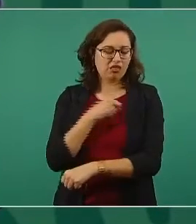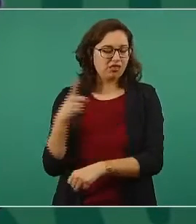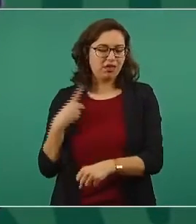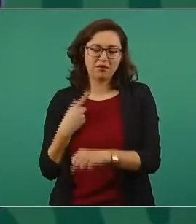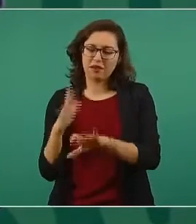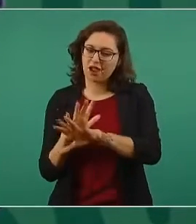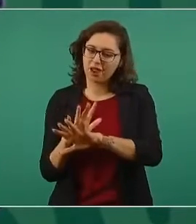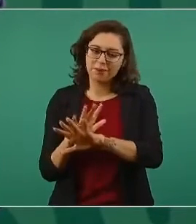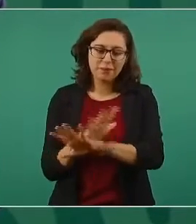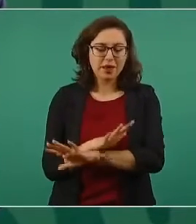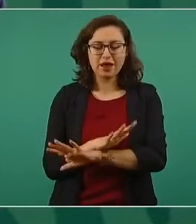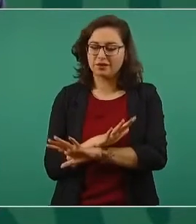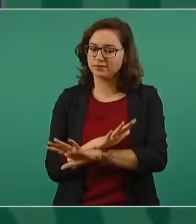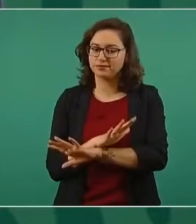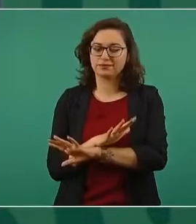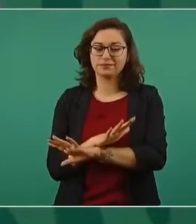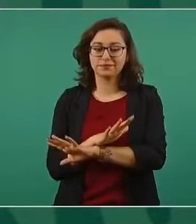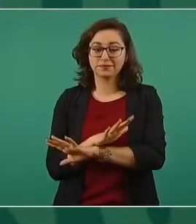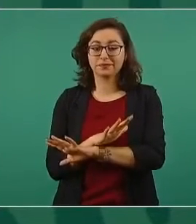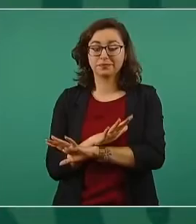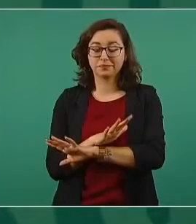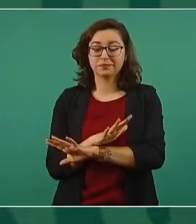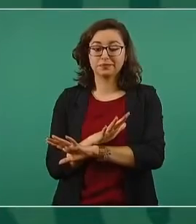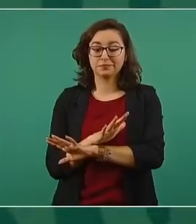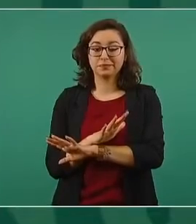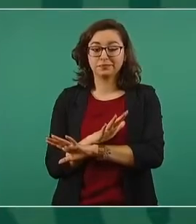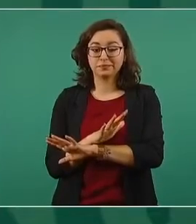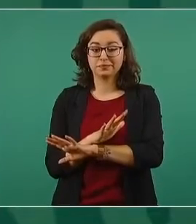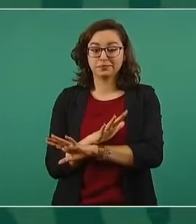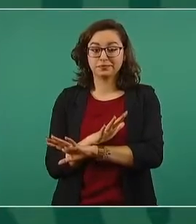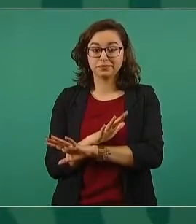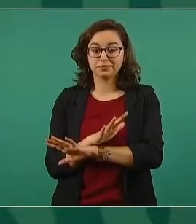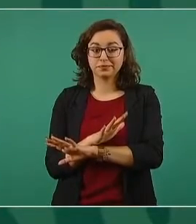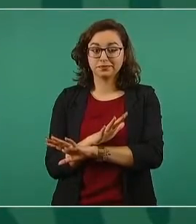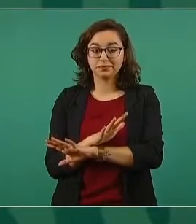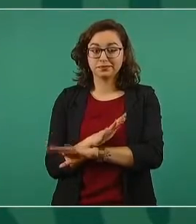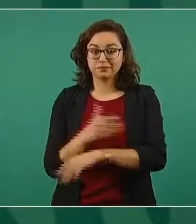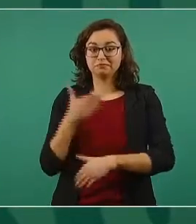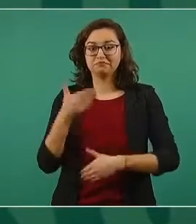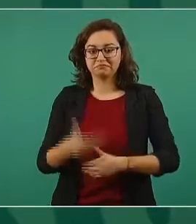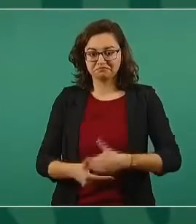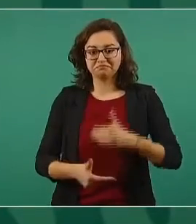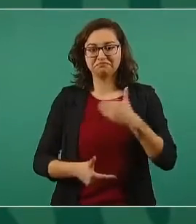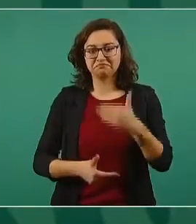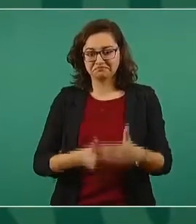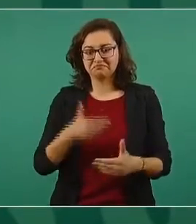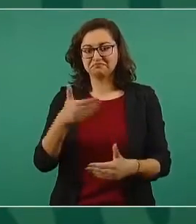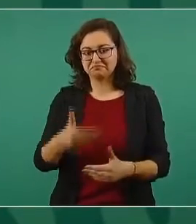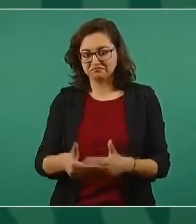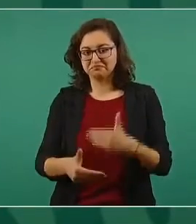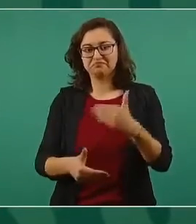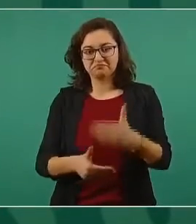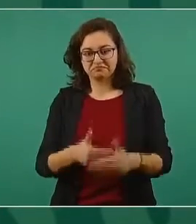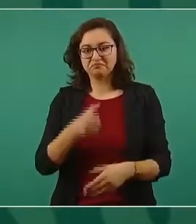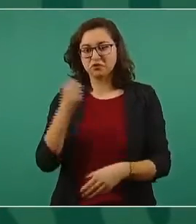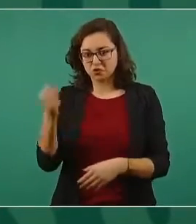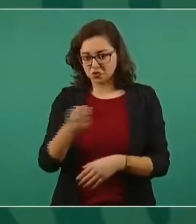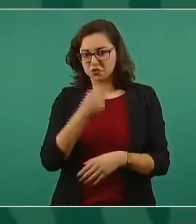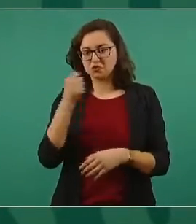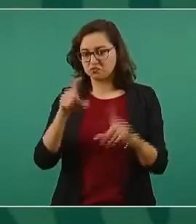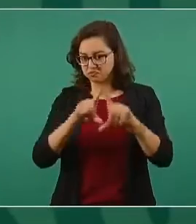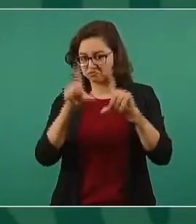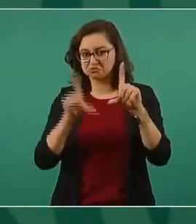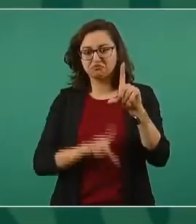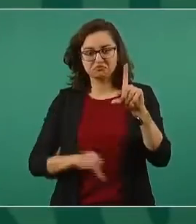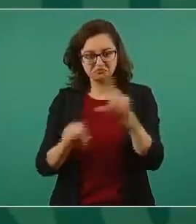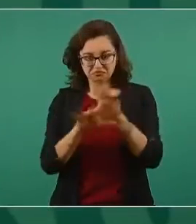y afortunadamente va hacia adelante la transformación,